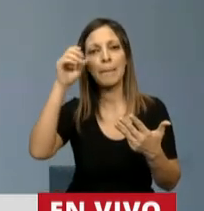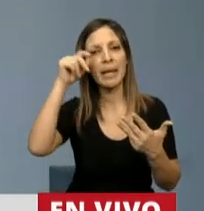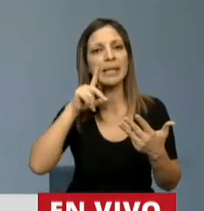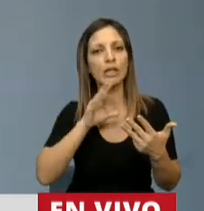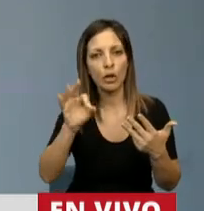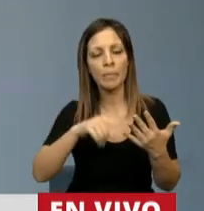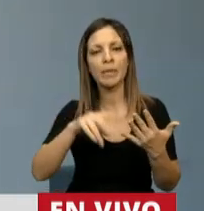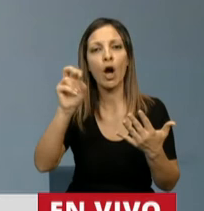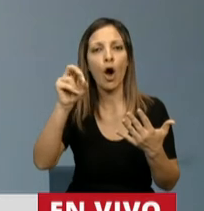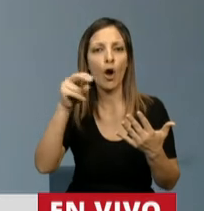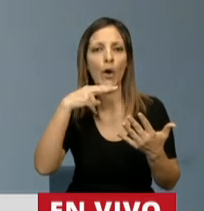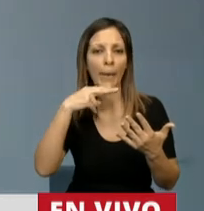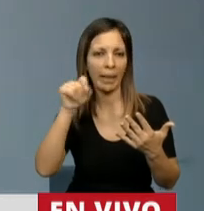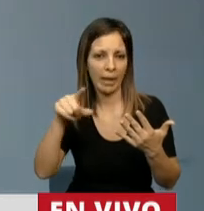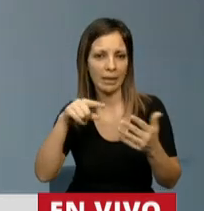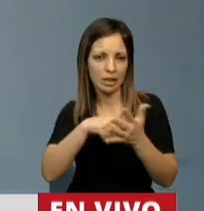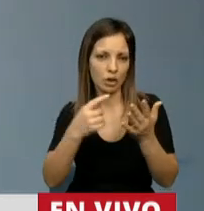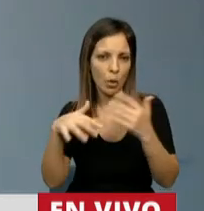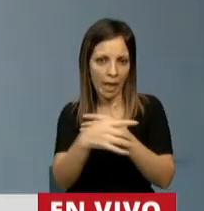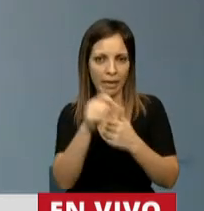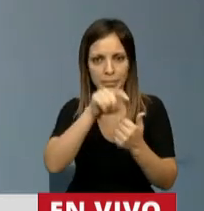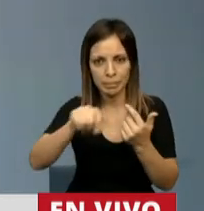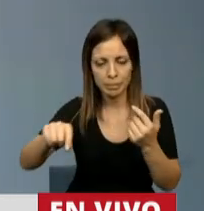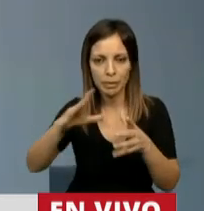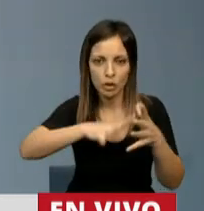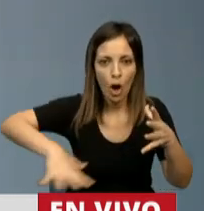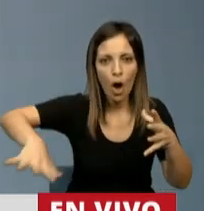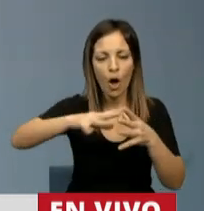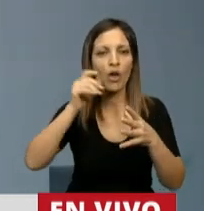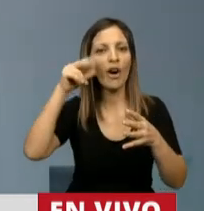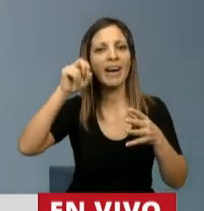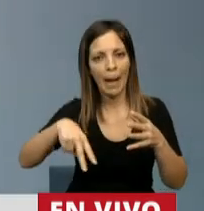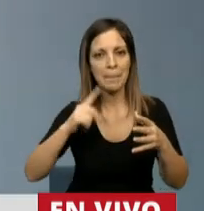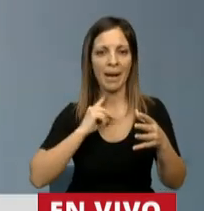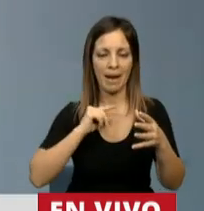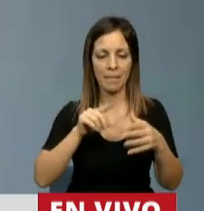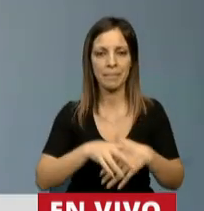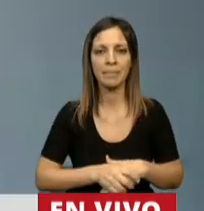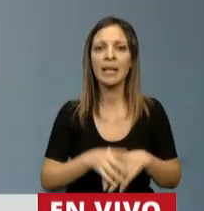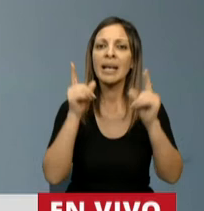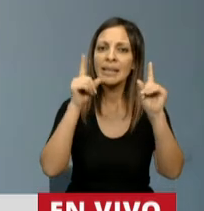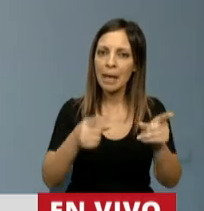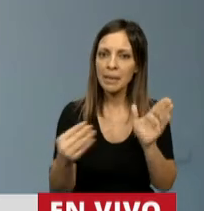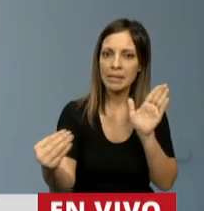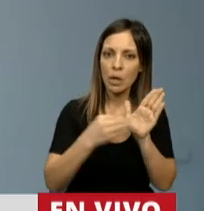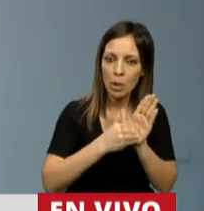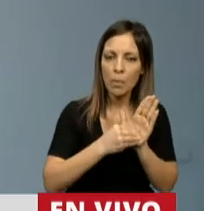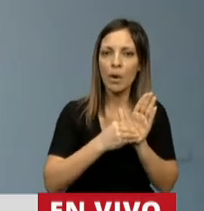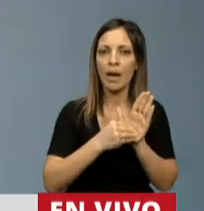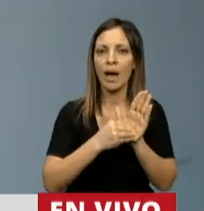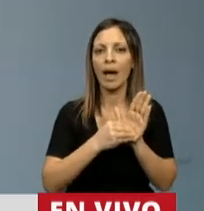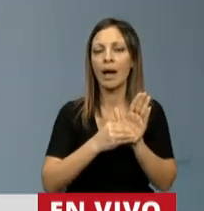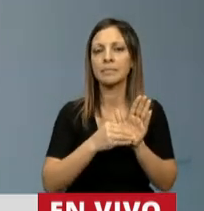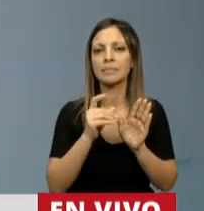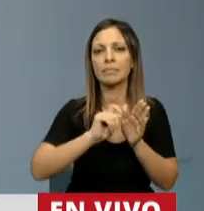son los municipios que constituyen el Gran Paraná. Y además se incorpora, como ya fue dicho, el